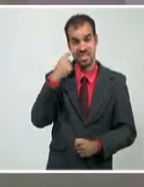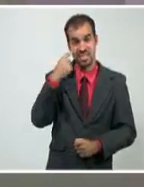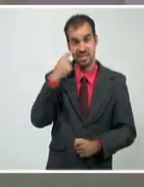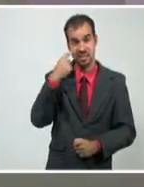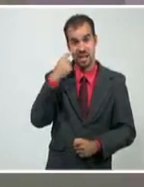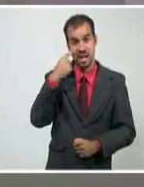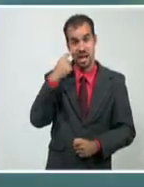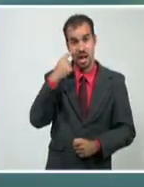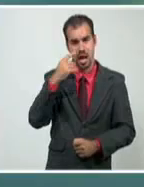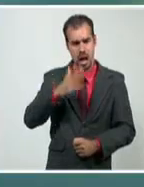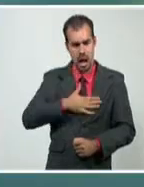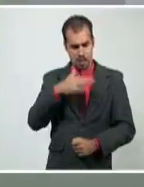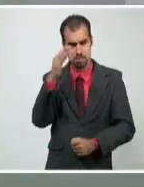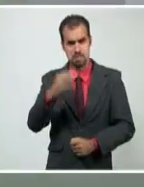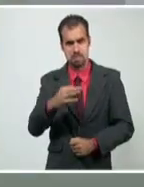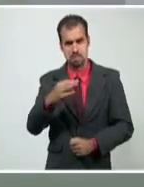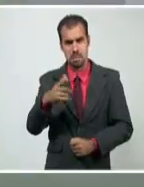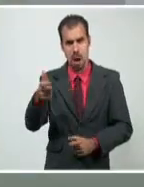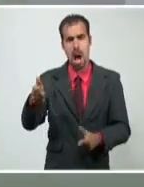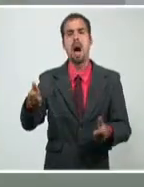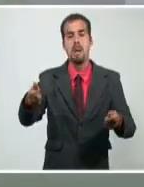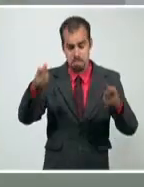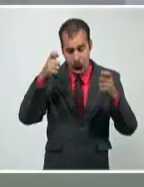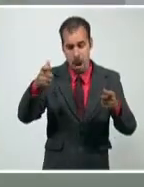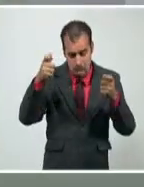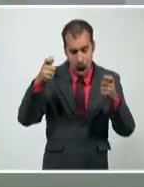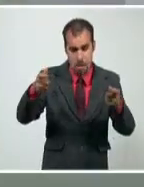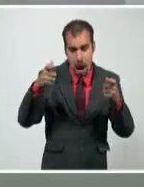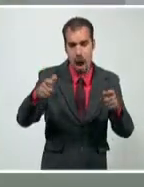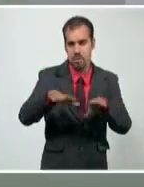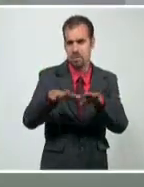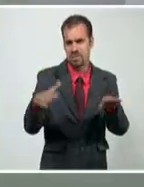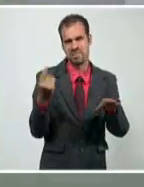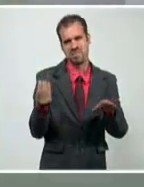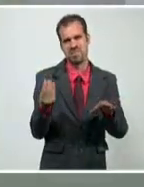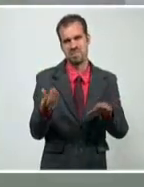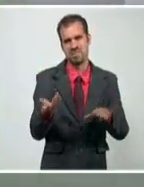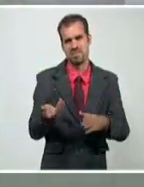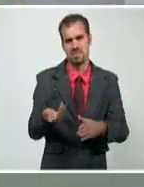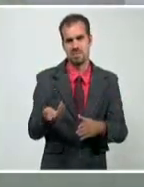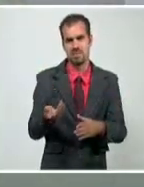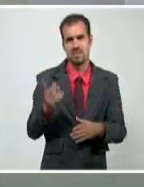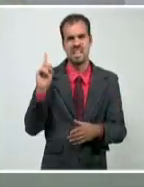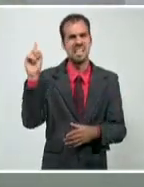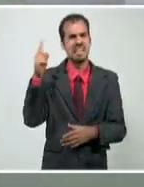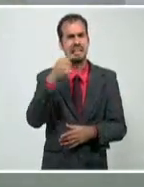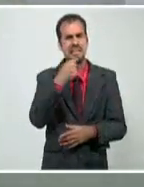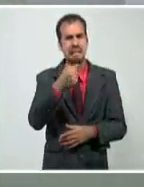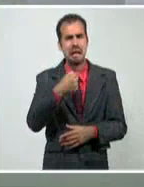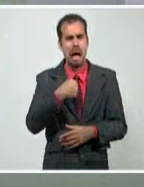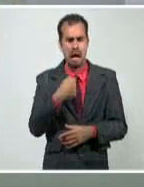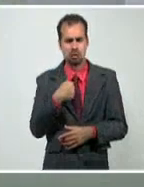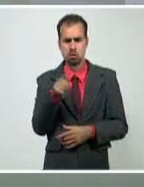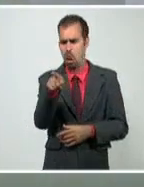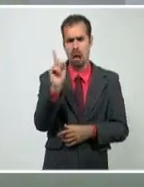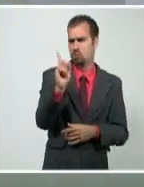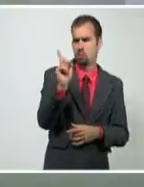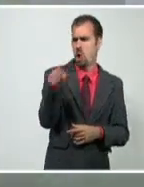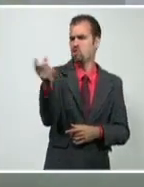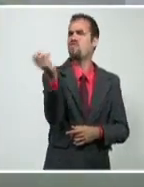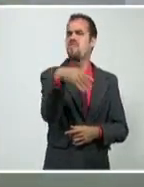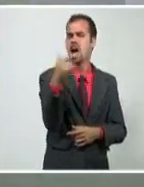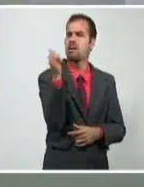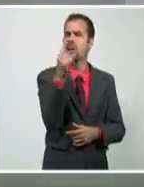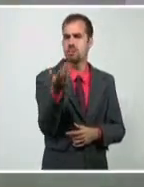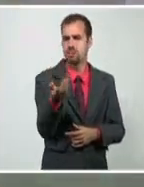era él mismo con su cabeza y con la mesa. Él incluso ha llegado a decir que no es él, que es un video falso. Por